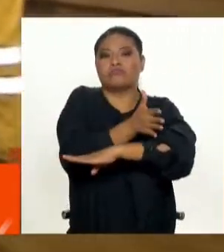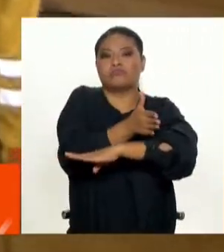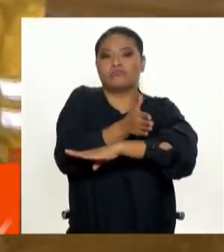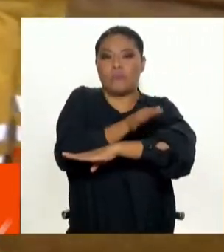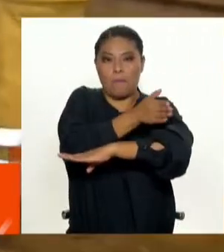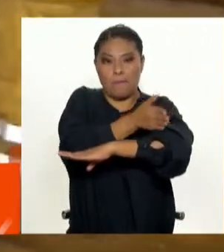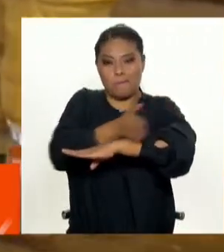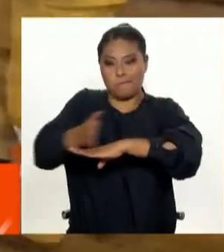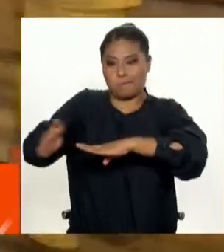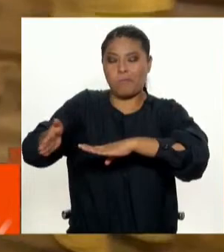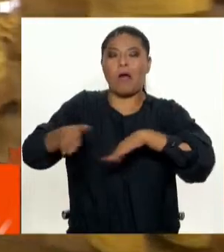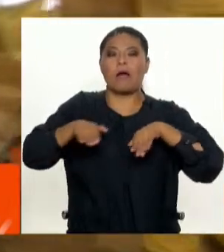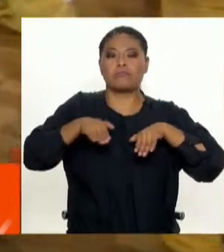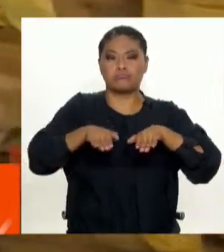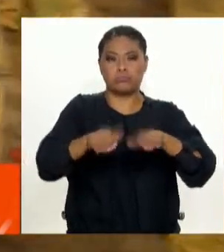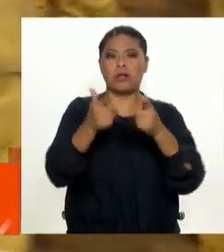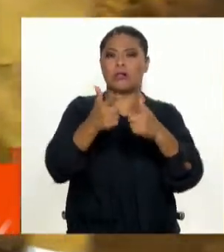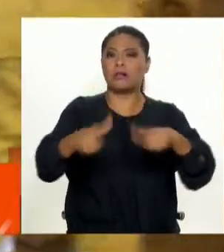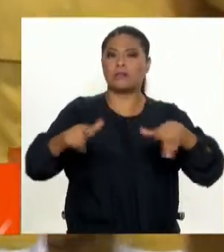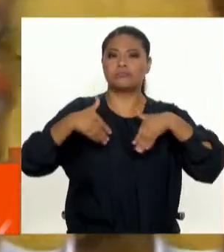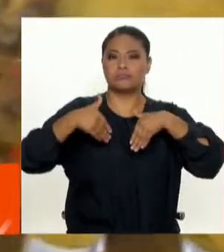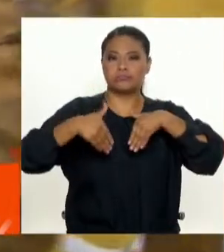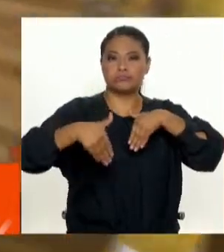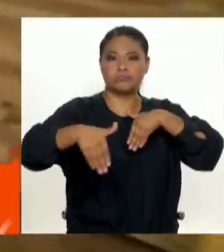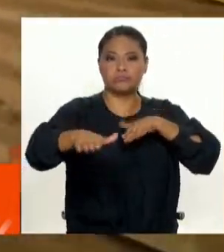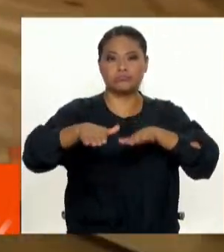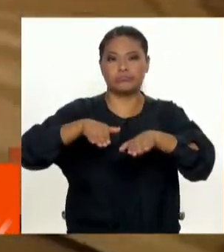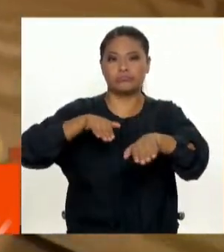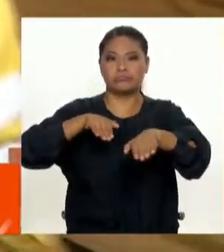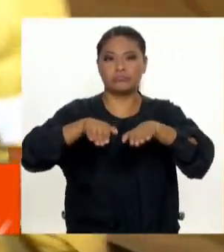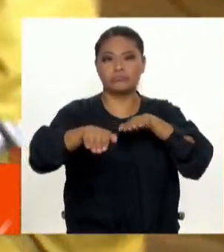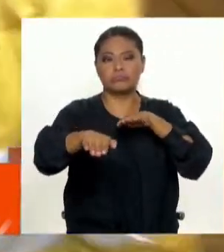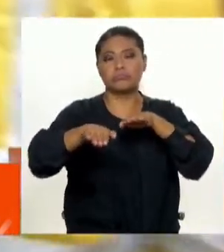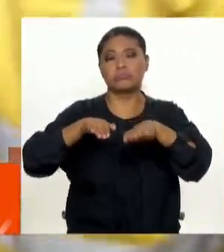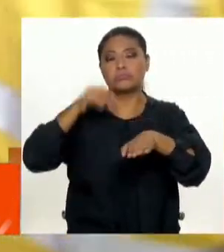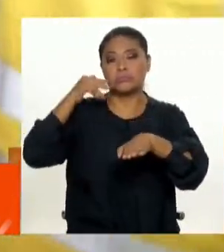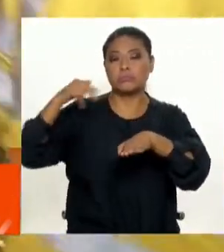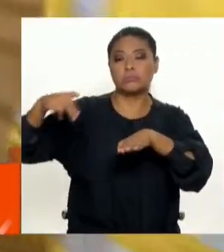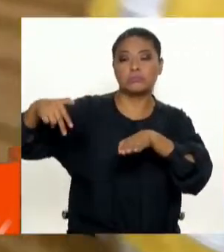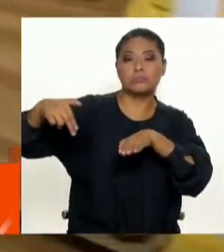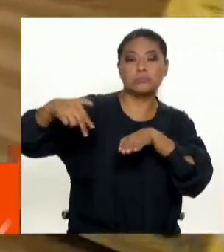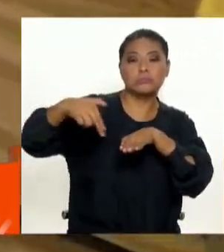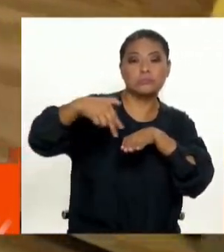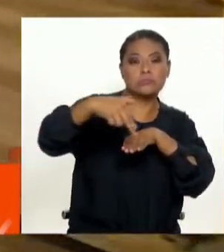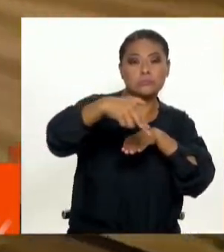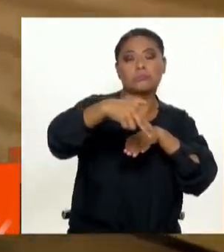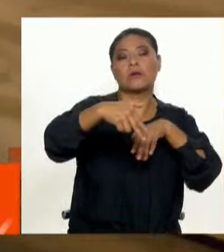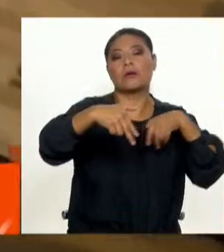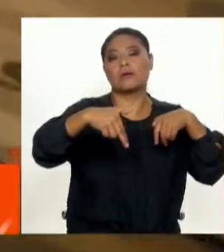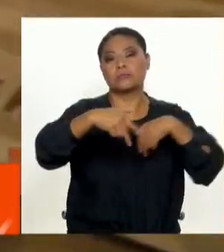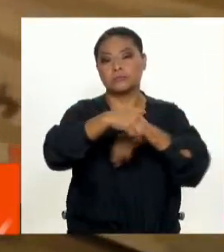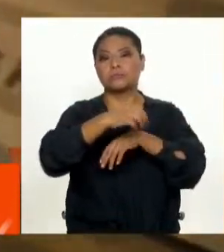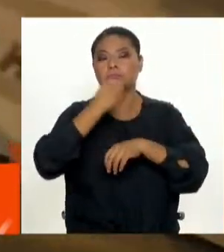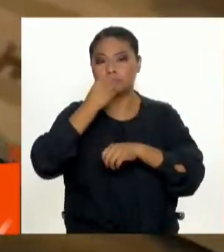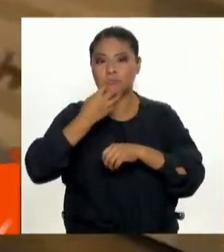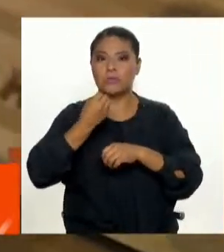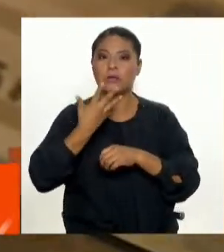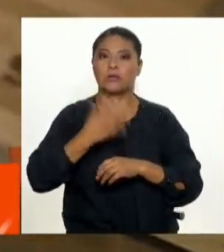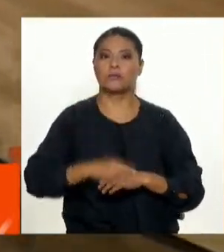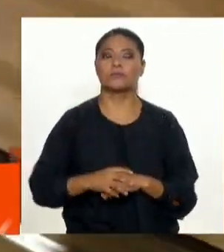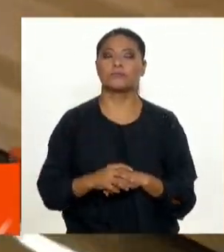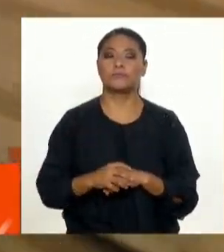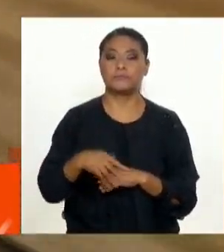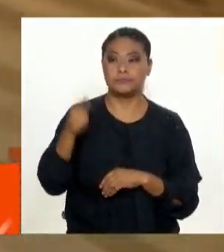transitable, más libre. Va a poder desplazarse con mayor tranquilidad las unidades,